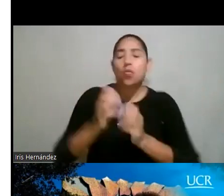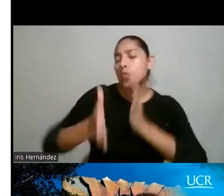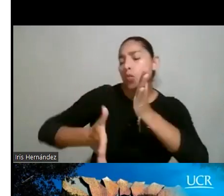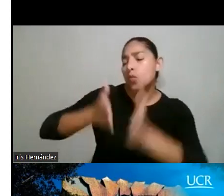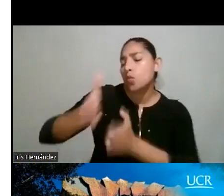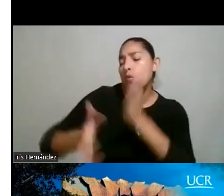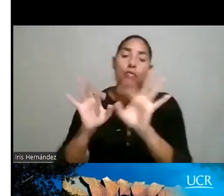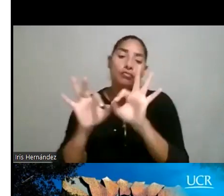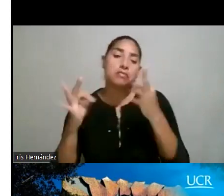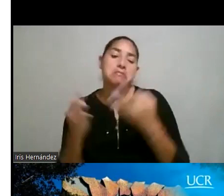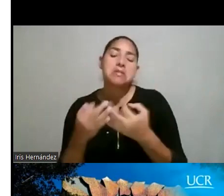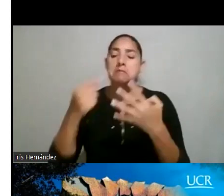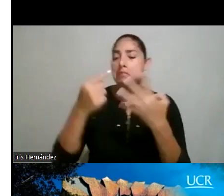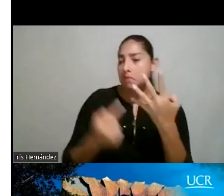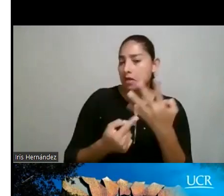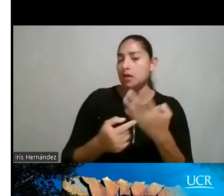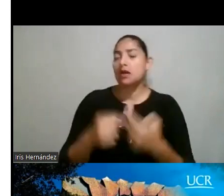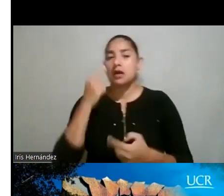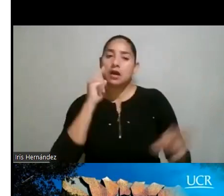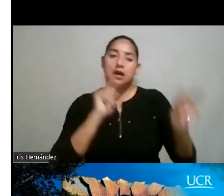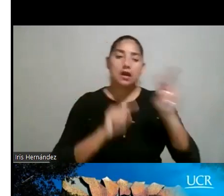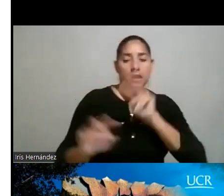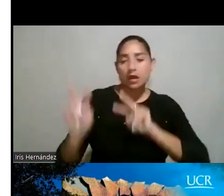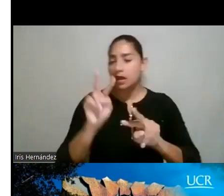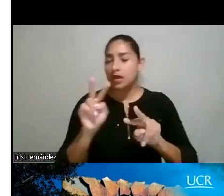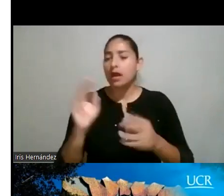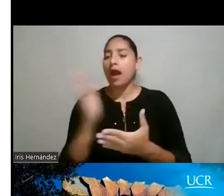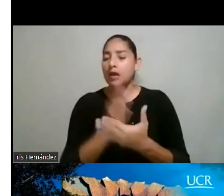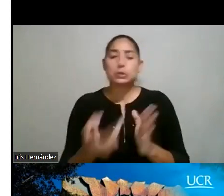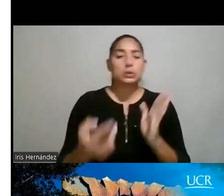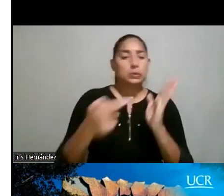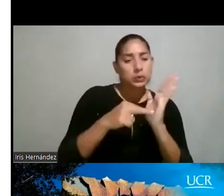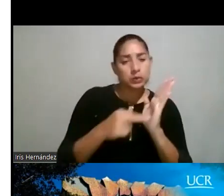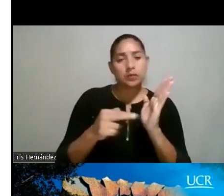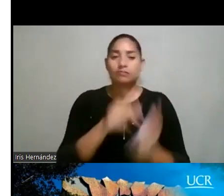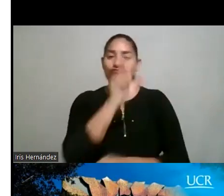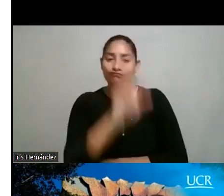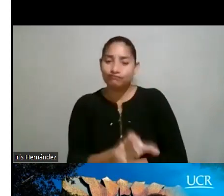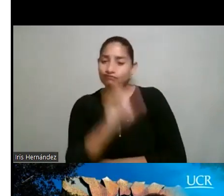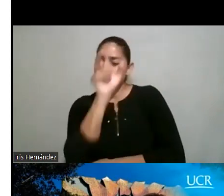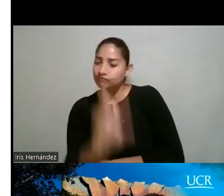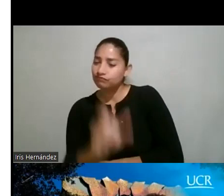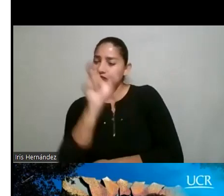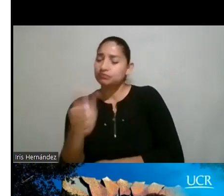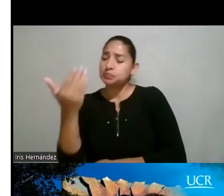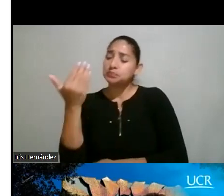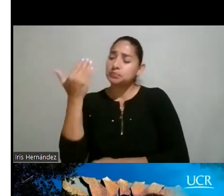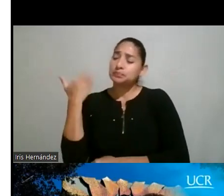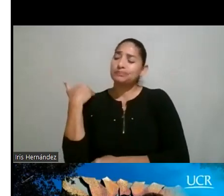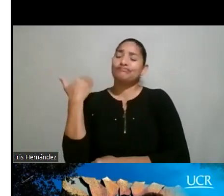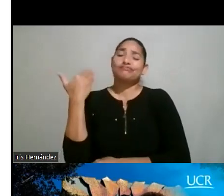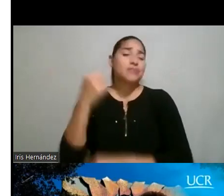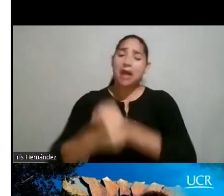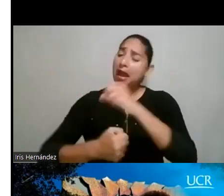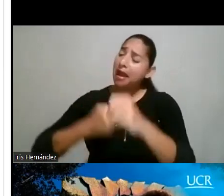familia, ¿verdad? Entonces, ahí vamos de una u otra manera repitiendo estereotipos que se han venido dando, pues,